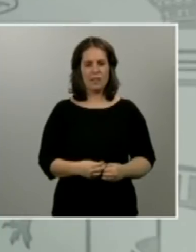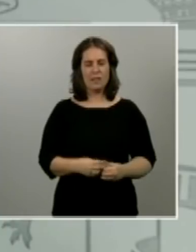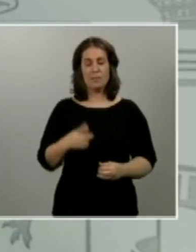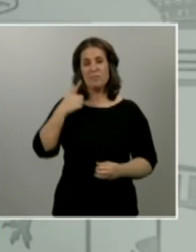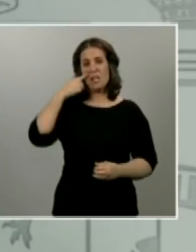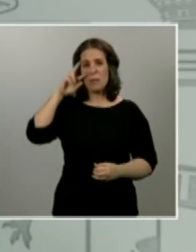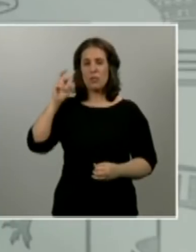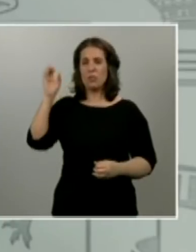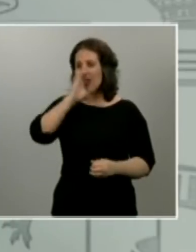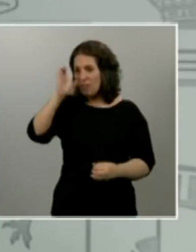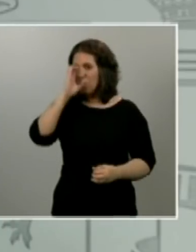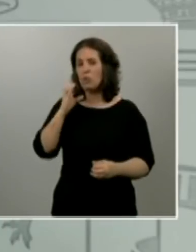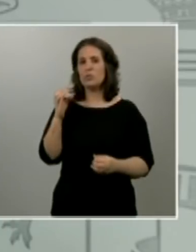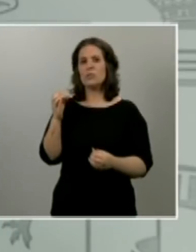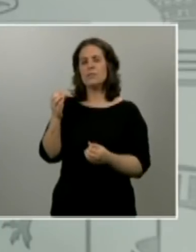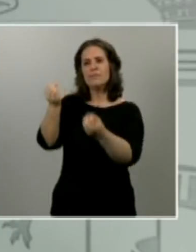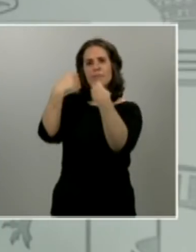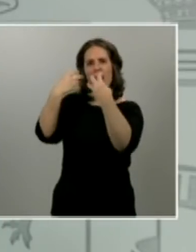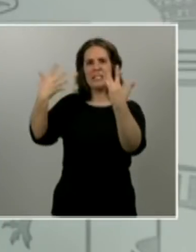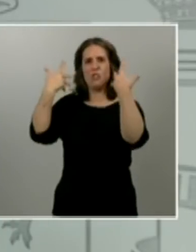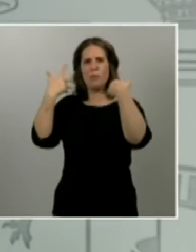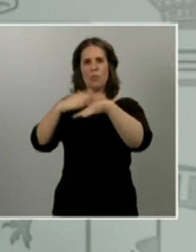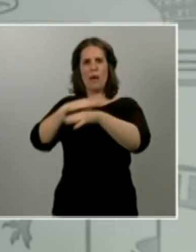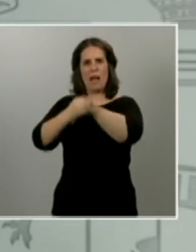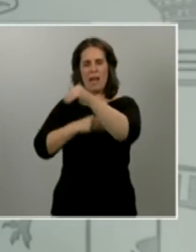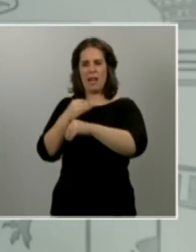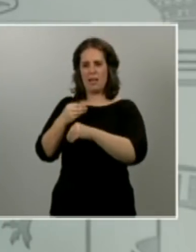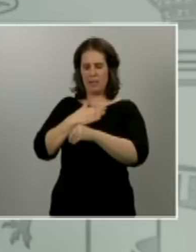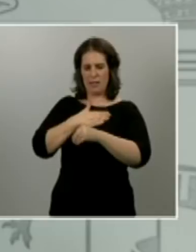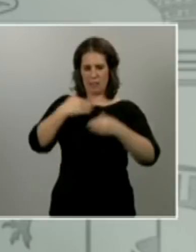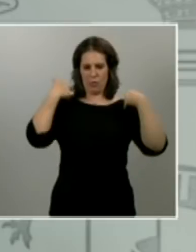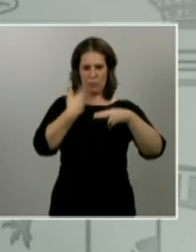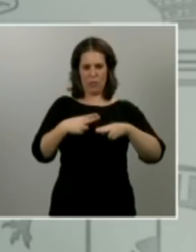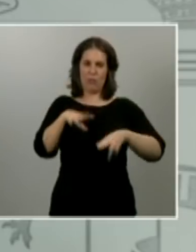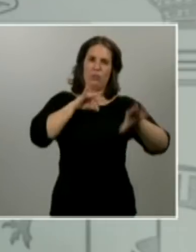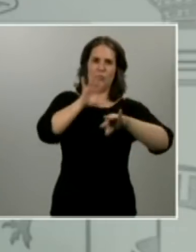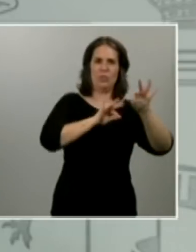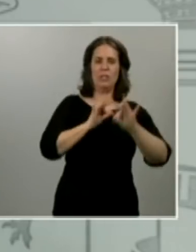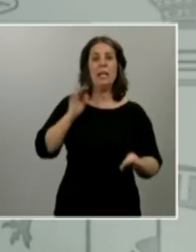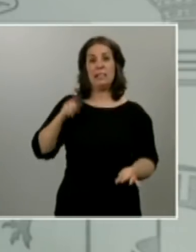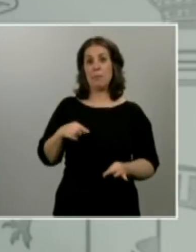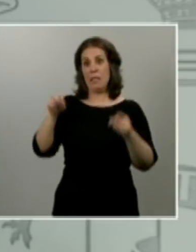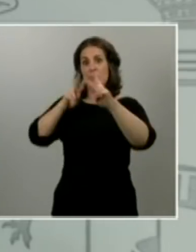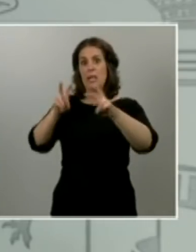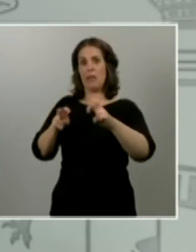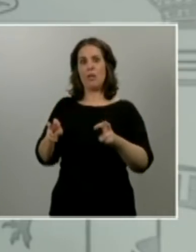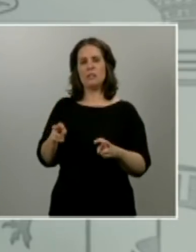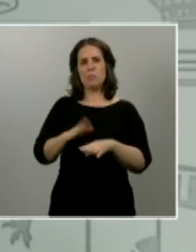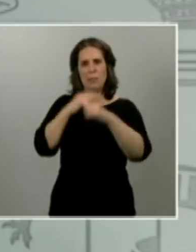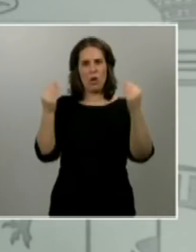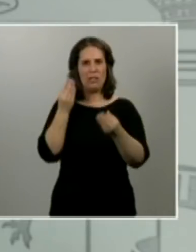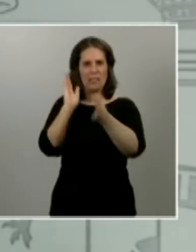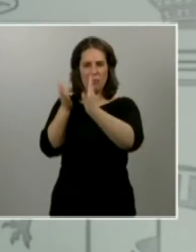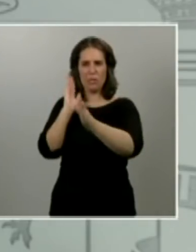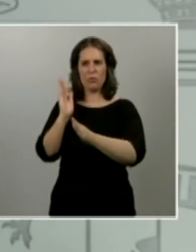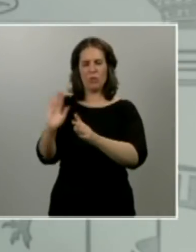consejo para actuar a los responsables políticos y se les pidió también a los investigadores para mejorar los tratamientos y dar con una cura.